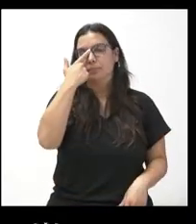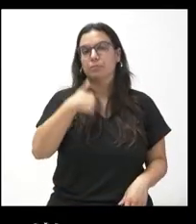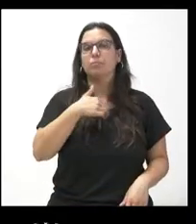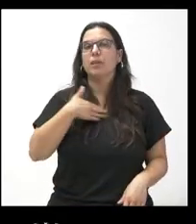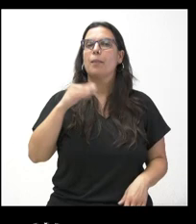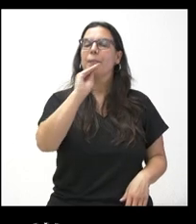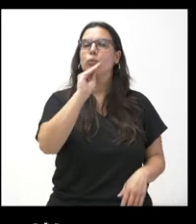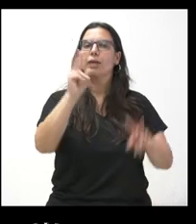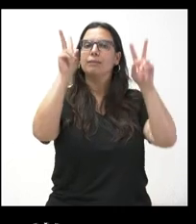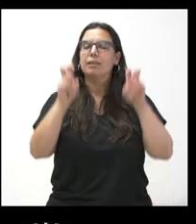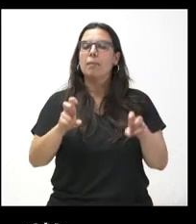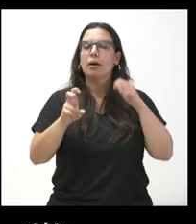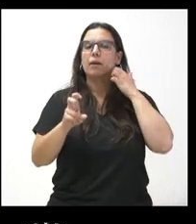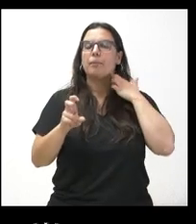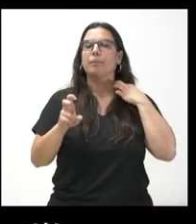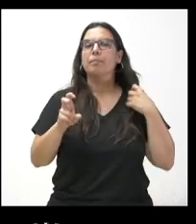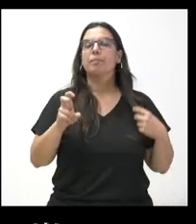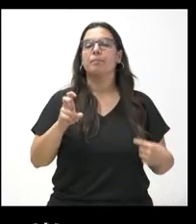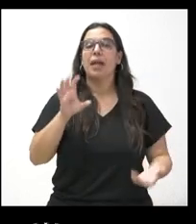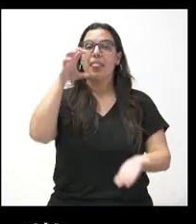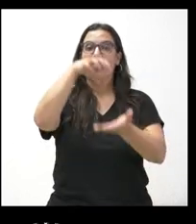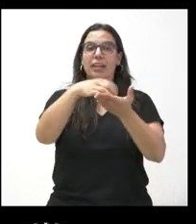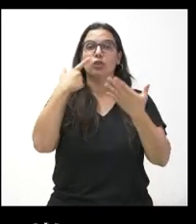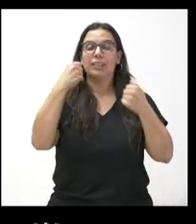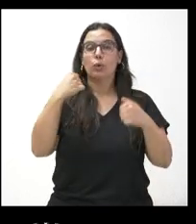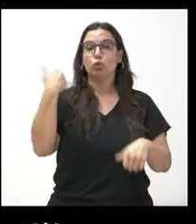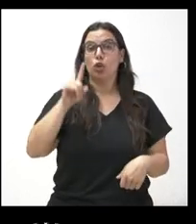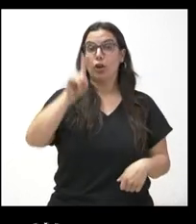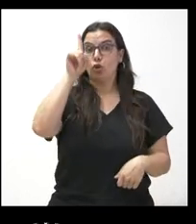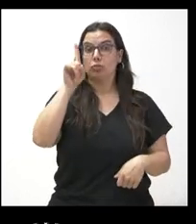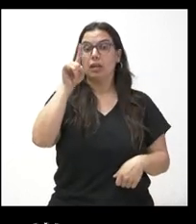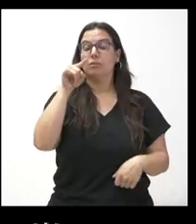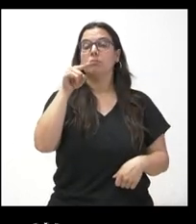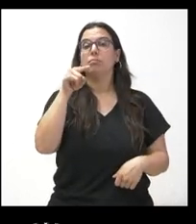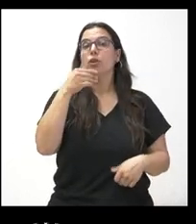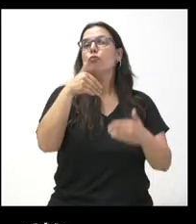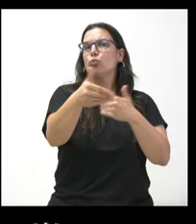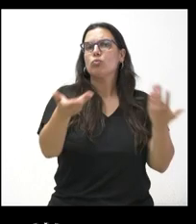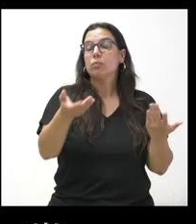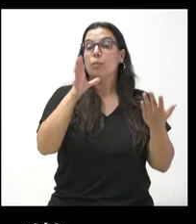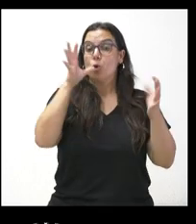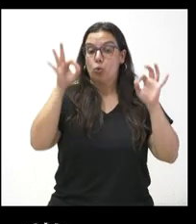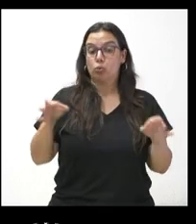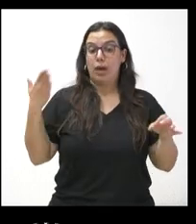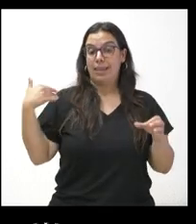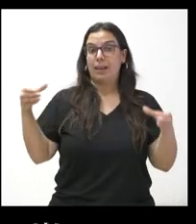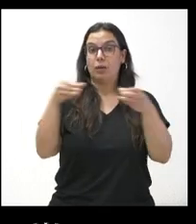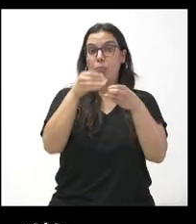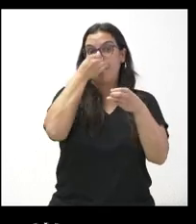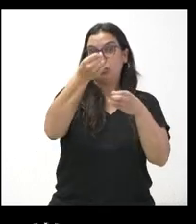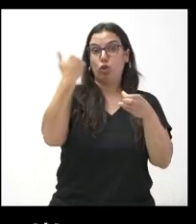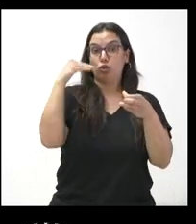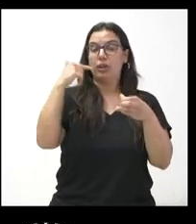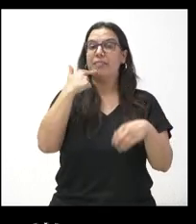preguntar sobre el futuro nuevo centro de salud Soria Norte. Ayer mismo el Partido Socialista de Soria afirmó que cuando